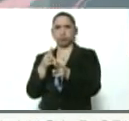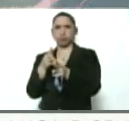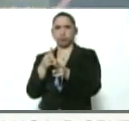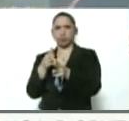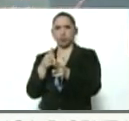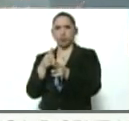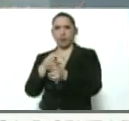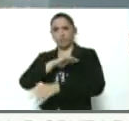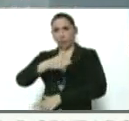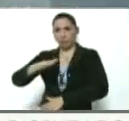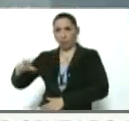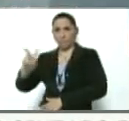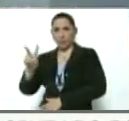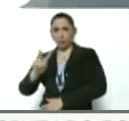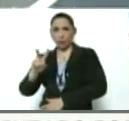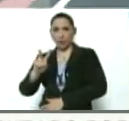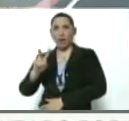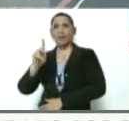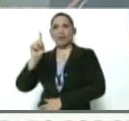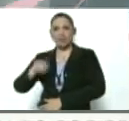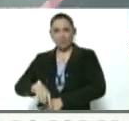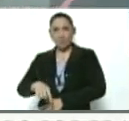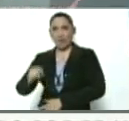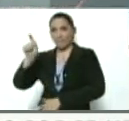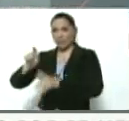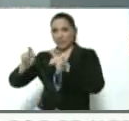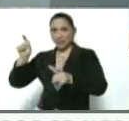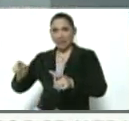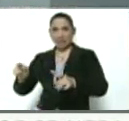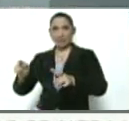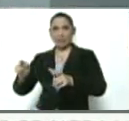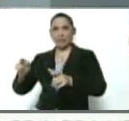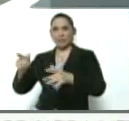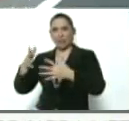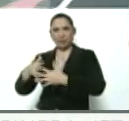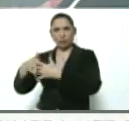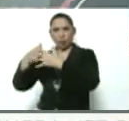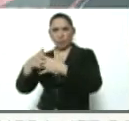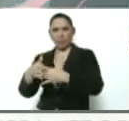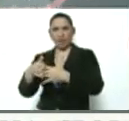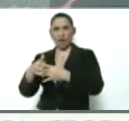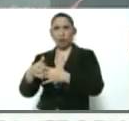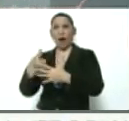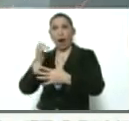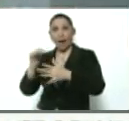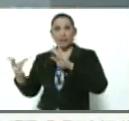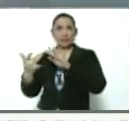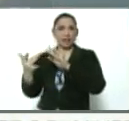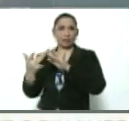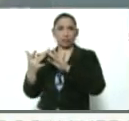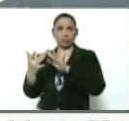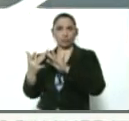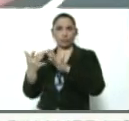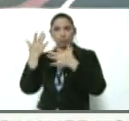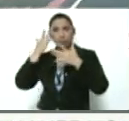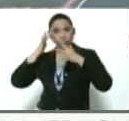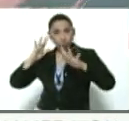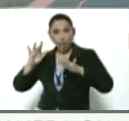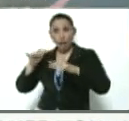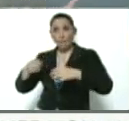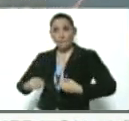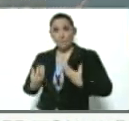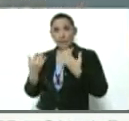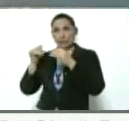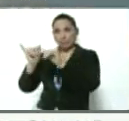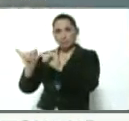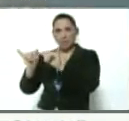costas de Venezuela con presencia de boinas verdes norteamericanos que tienen relación directa, según lo expresan ellos mismos en